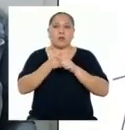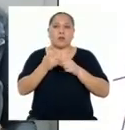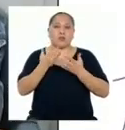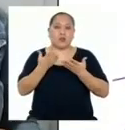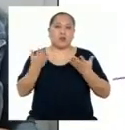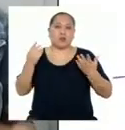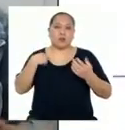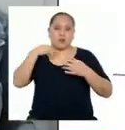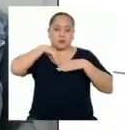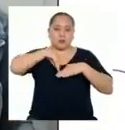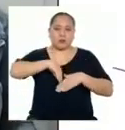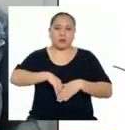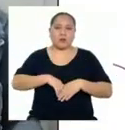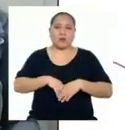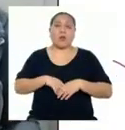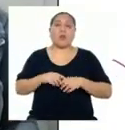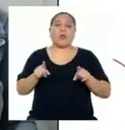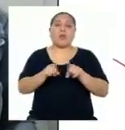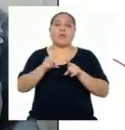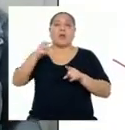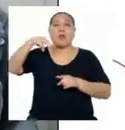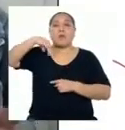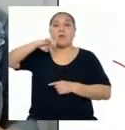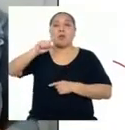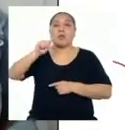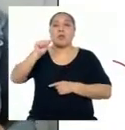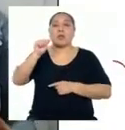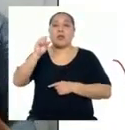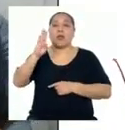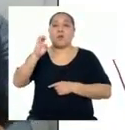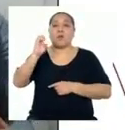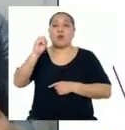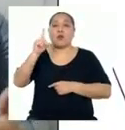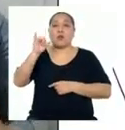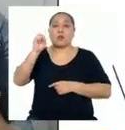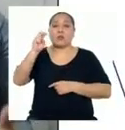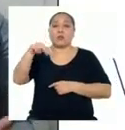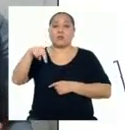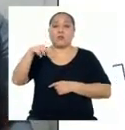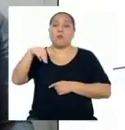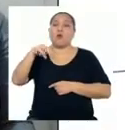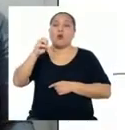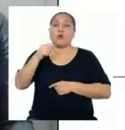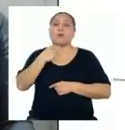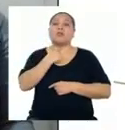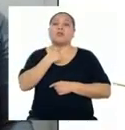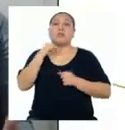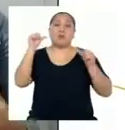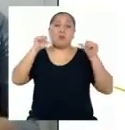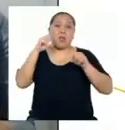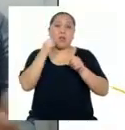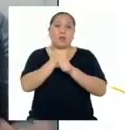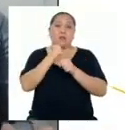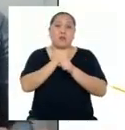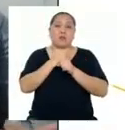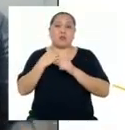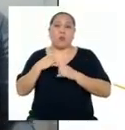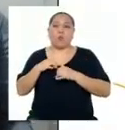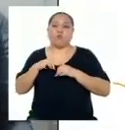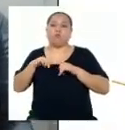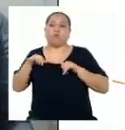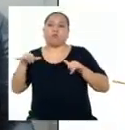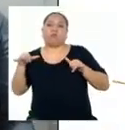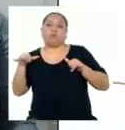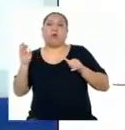organismo, incluidas el metabolismo. Y si por algo esta glándula empieza a funcionar mal, estaríamos subiendo o